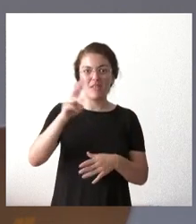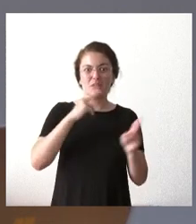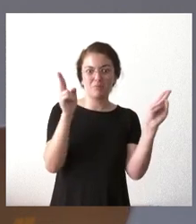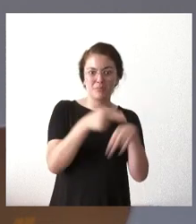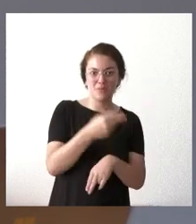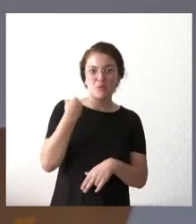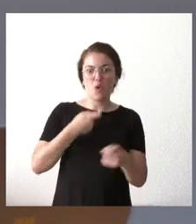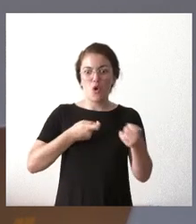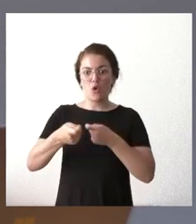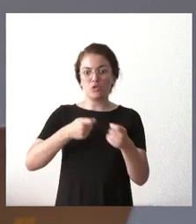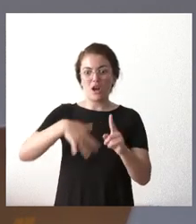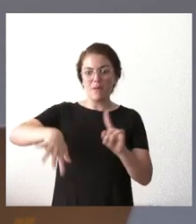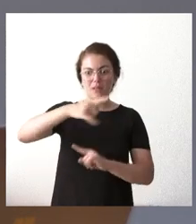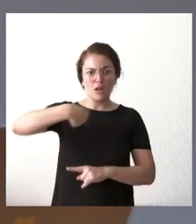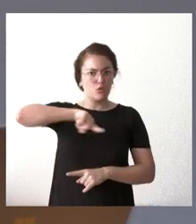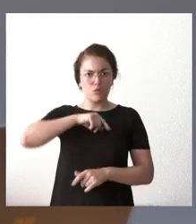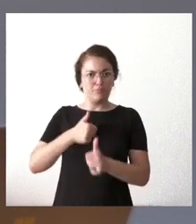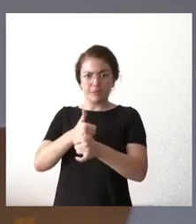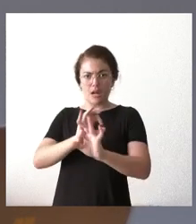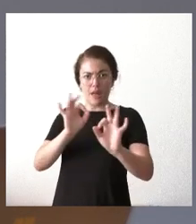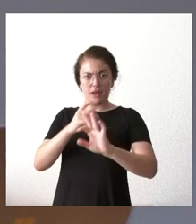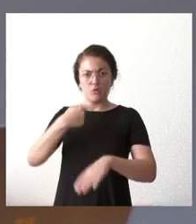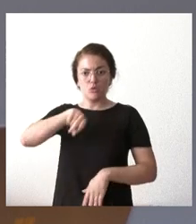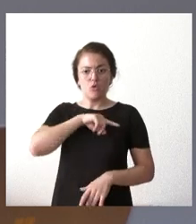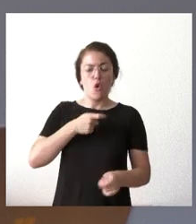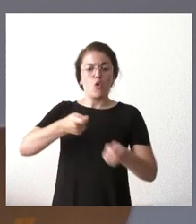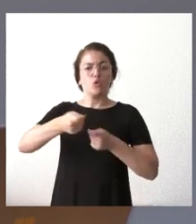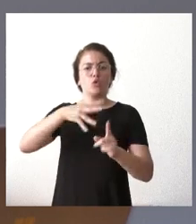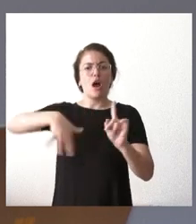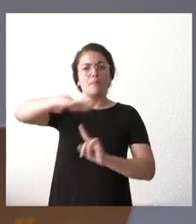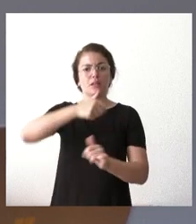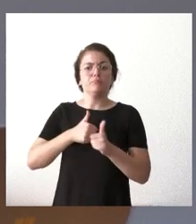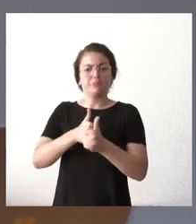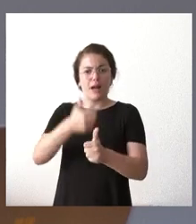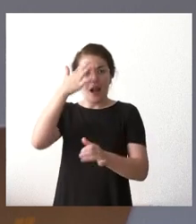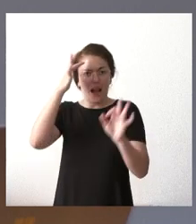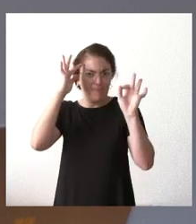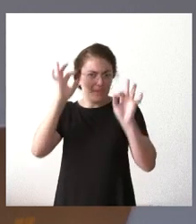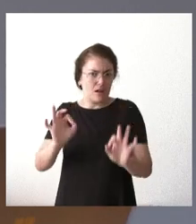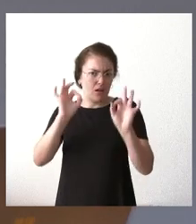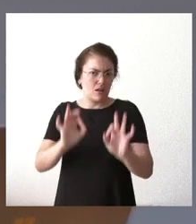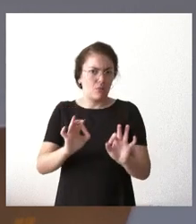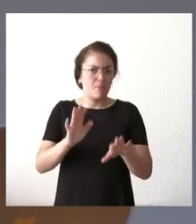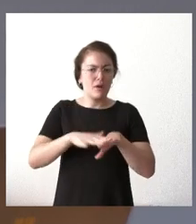hemos seguido hemos seguido un control ambiental razonable y responsable y una protección de todos estos valores